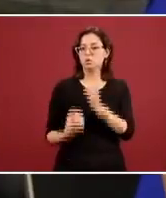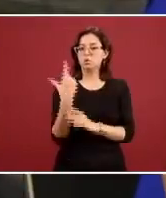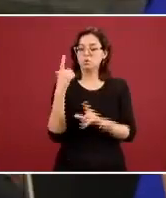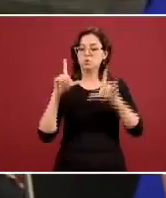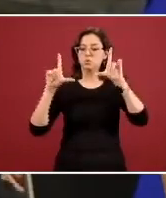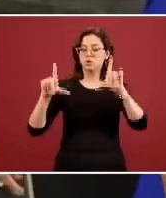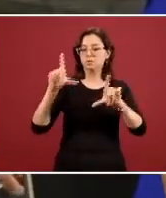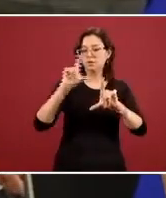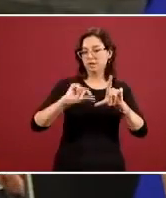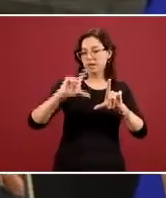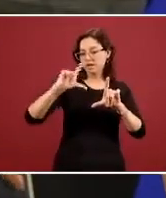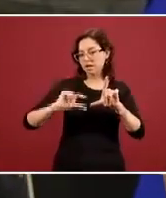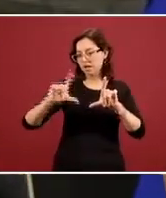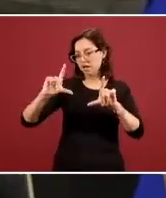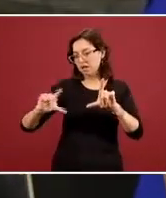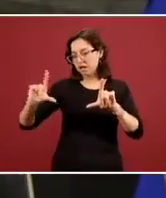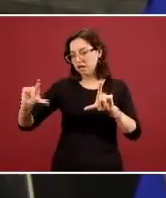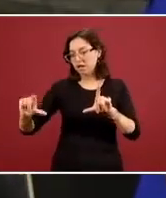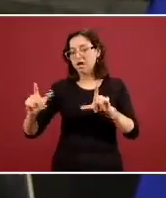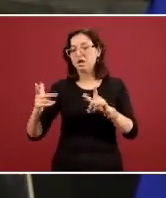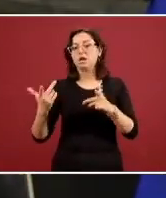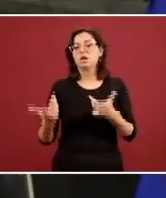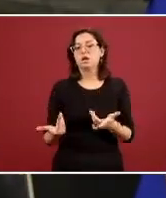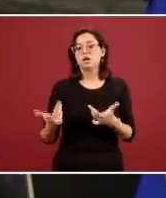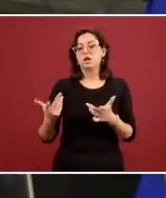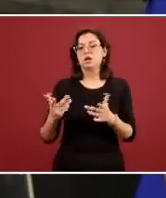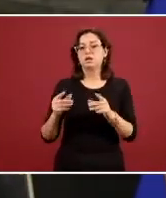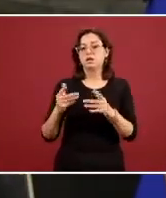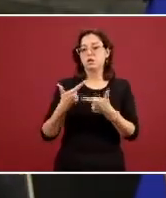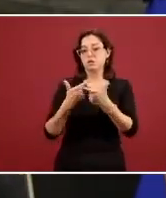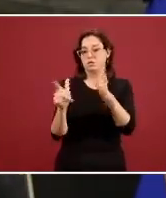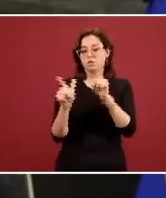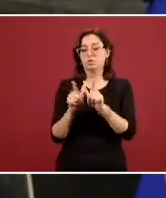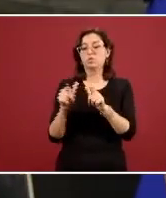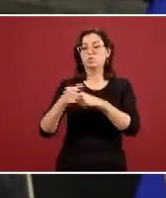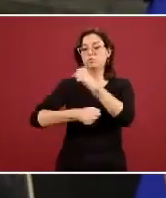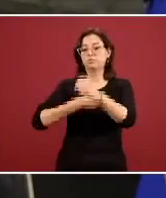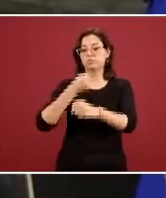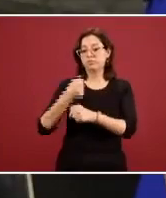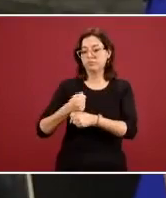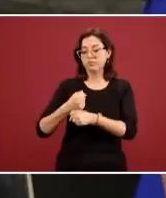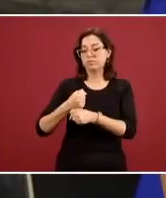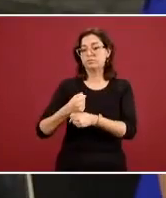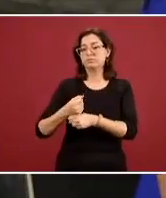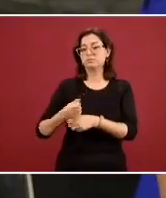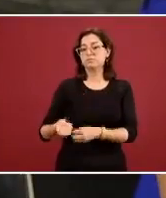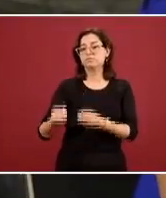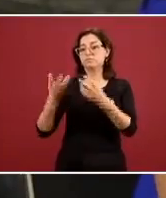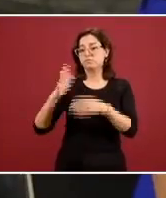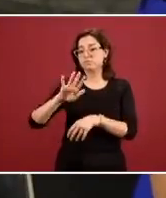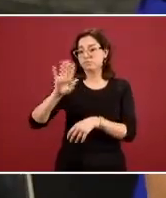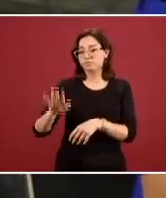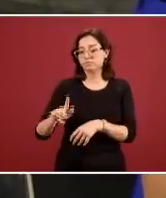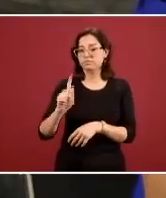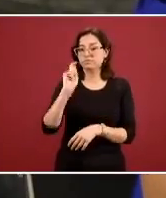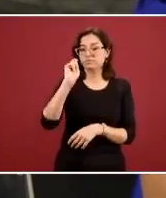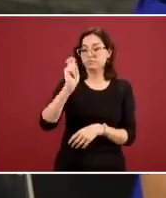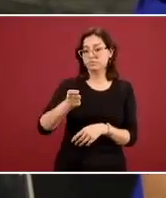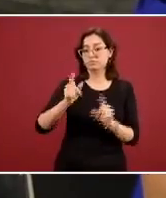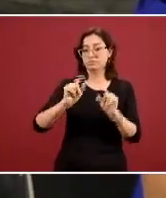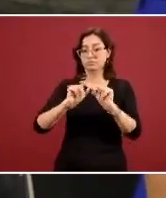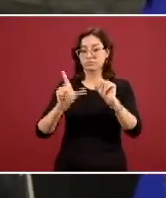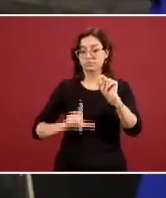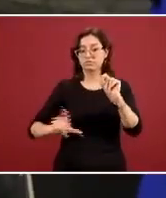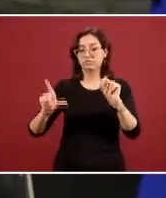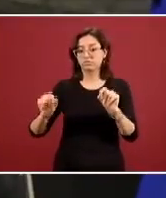presentan con relación a ya el desagregado por grupo de edad y la tasa de letalidad quiere decir que en México